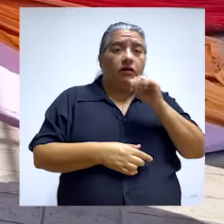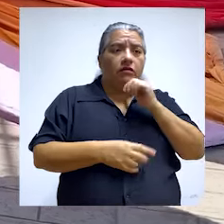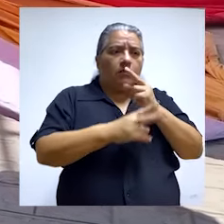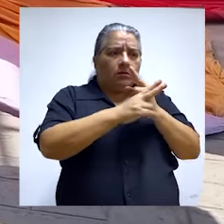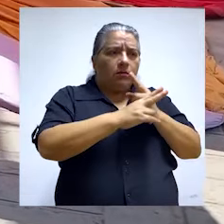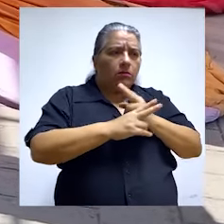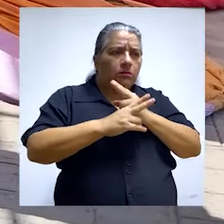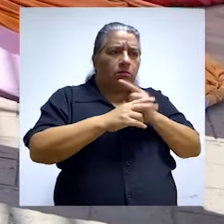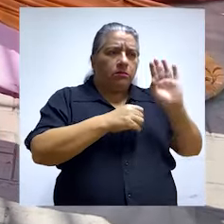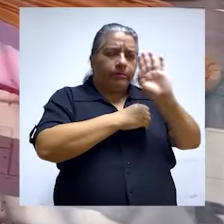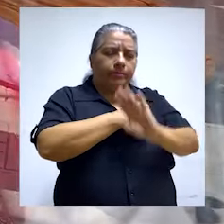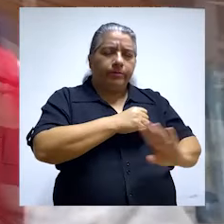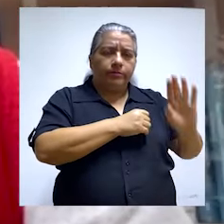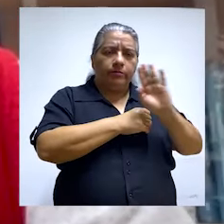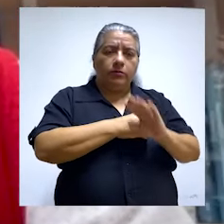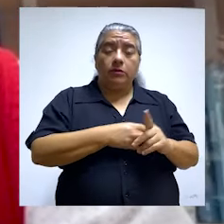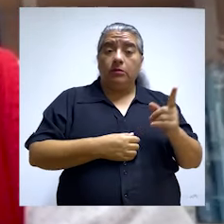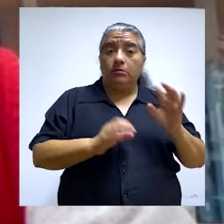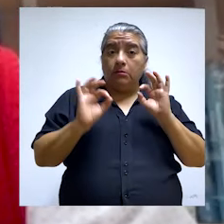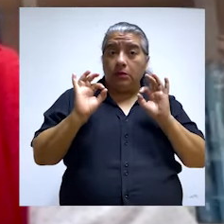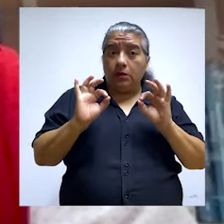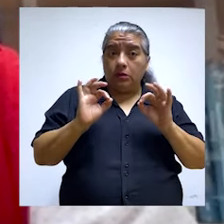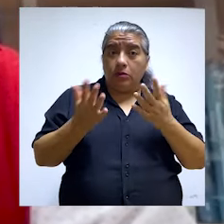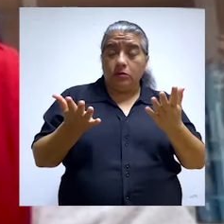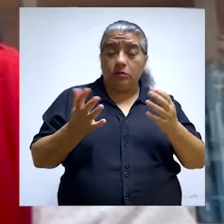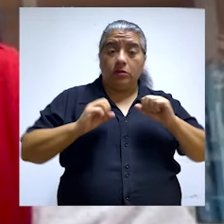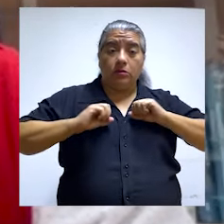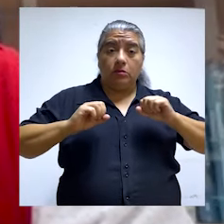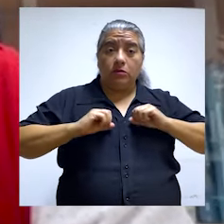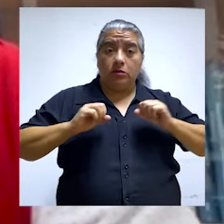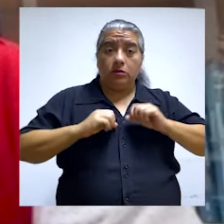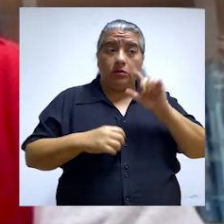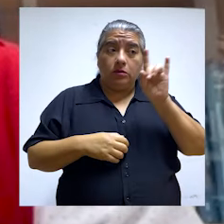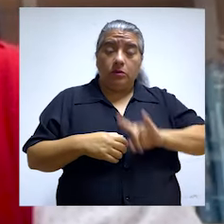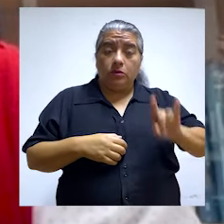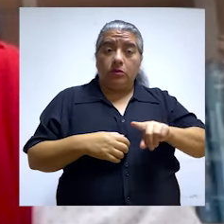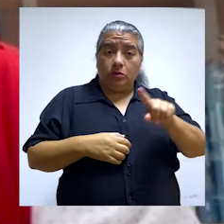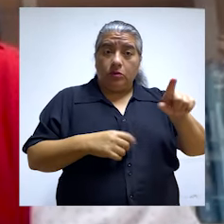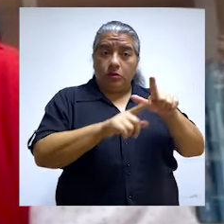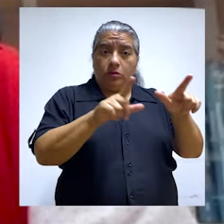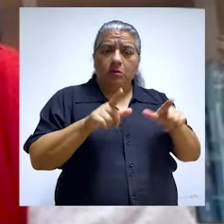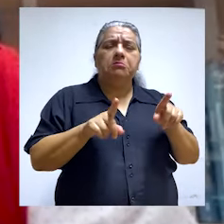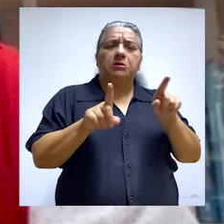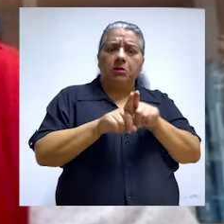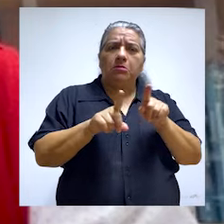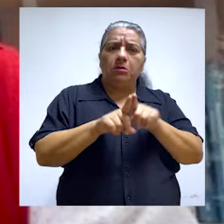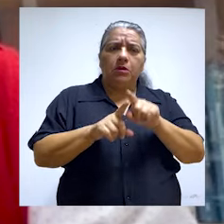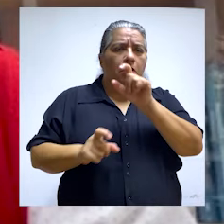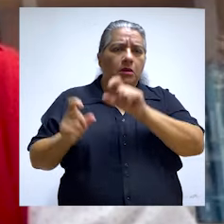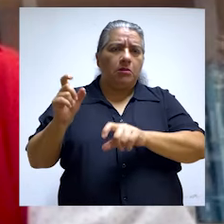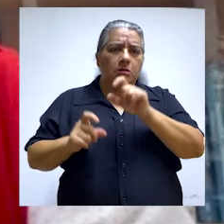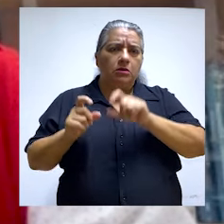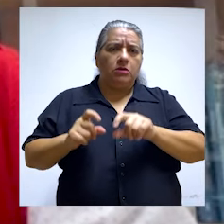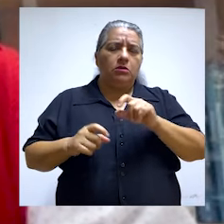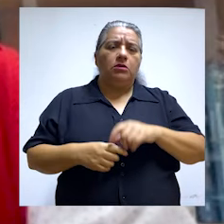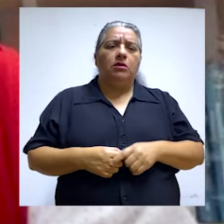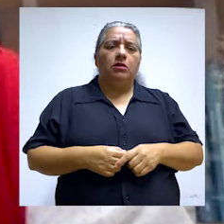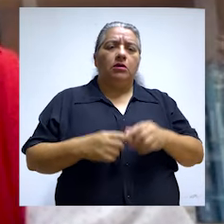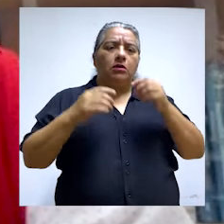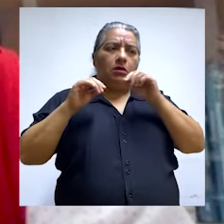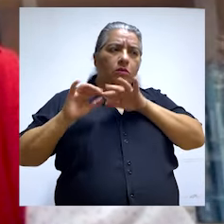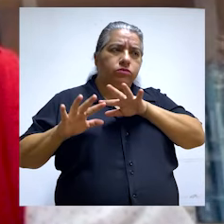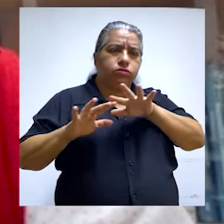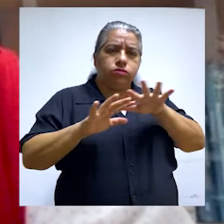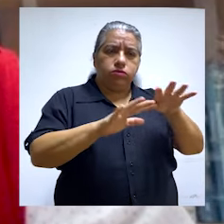también falta de seguridad, que no solamente pone en riesgo a los deportistas que van a utilizar esta sede, sino también a la ciudadanía,